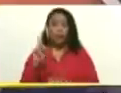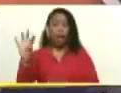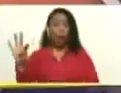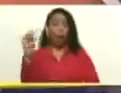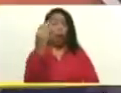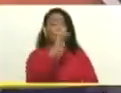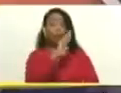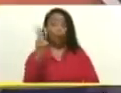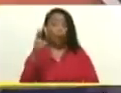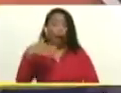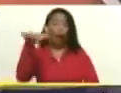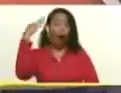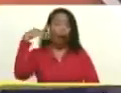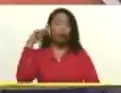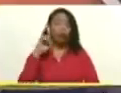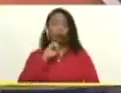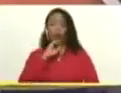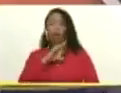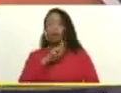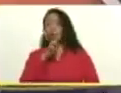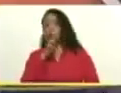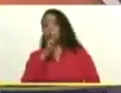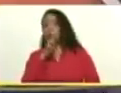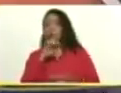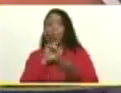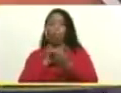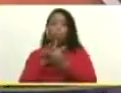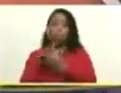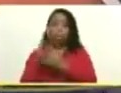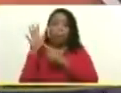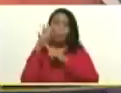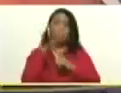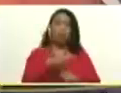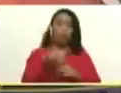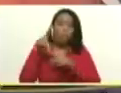República Oligárquica, excluyente, explotadora.